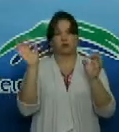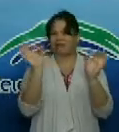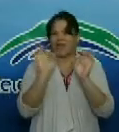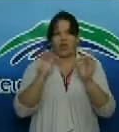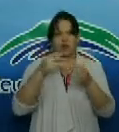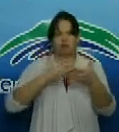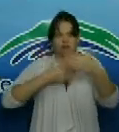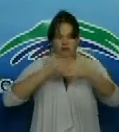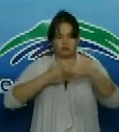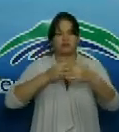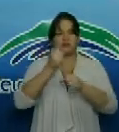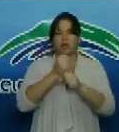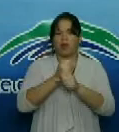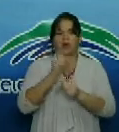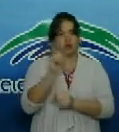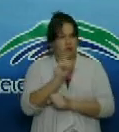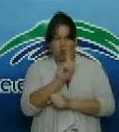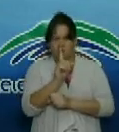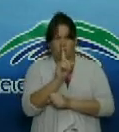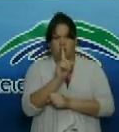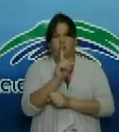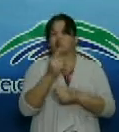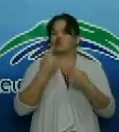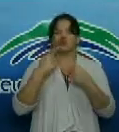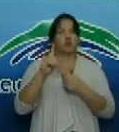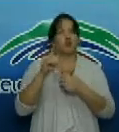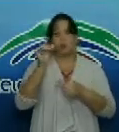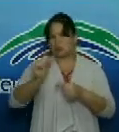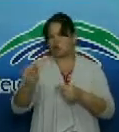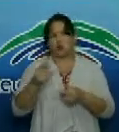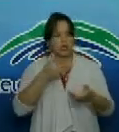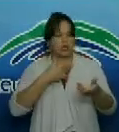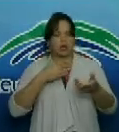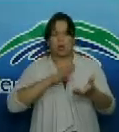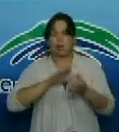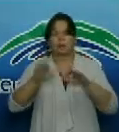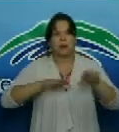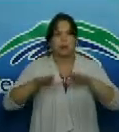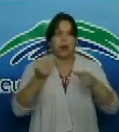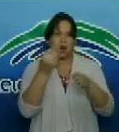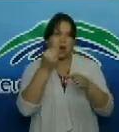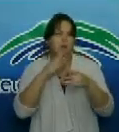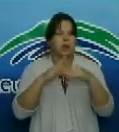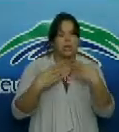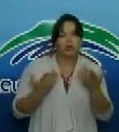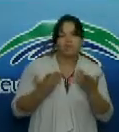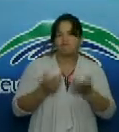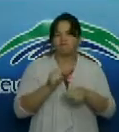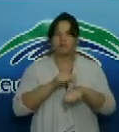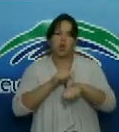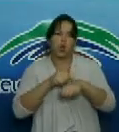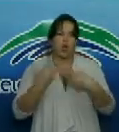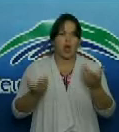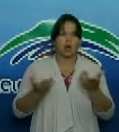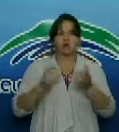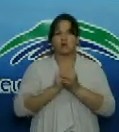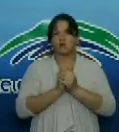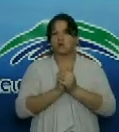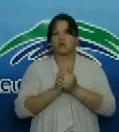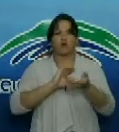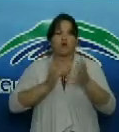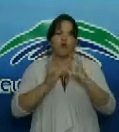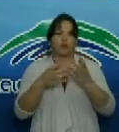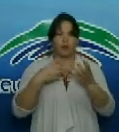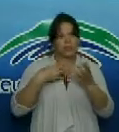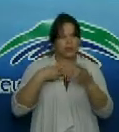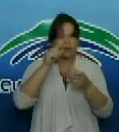el área de elaboración solamente los trabajadores tienen acceso ahora ¿cuál es el horario que están prestando los servicios ustedes y las principales formas que tienen?